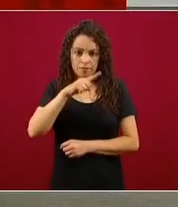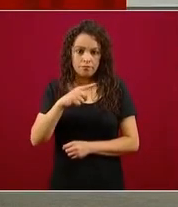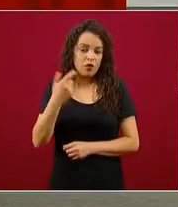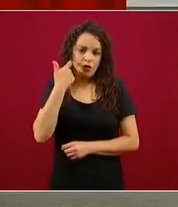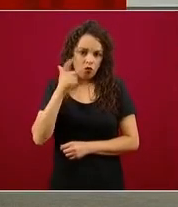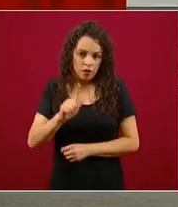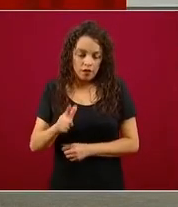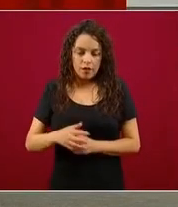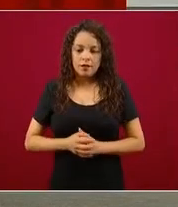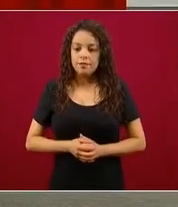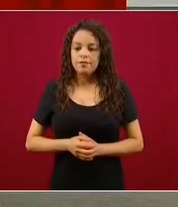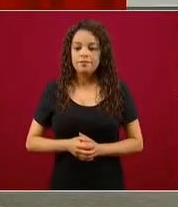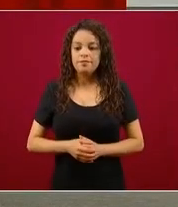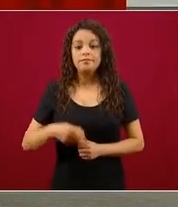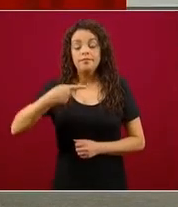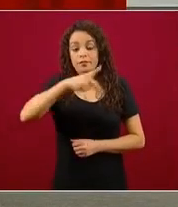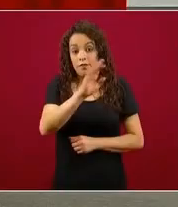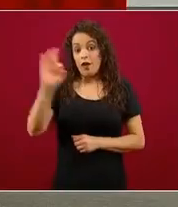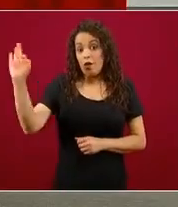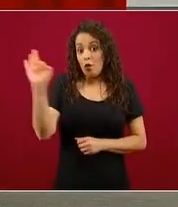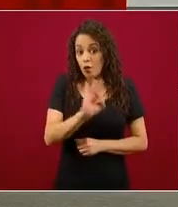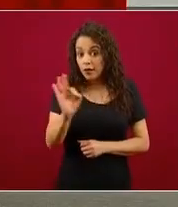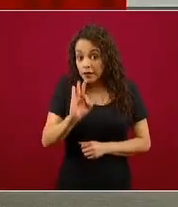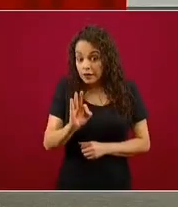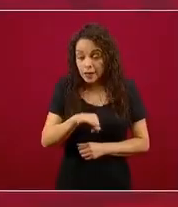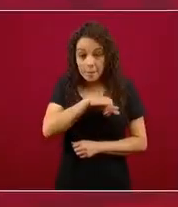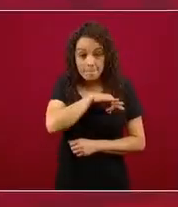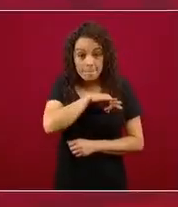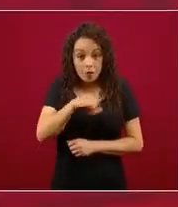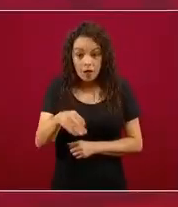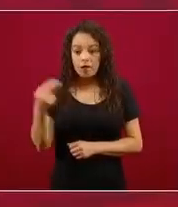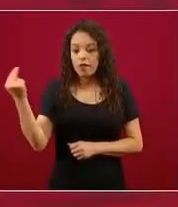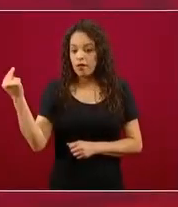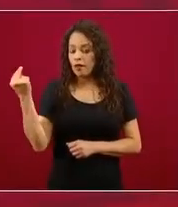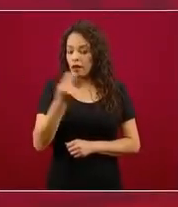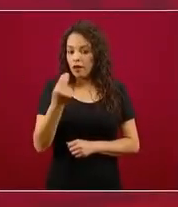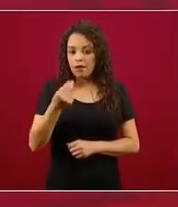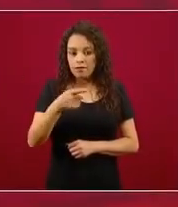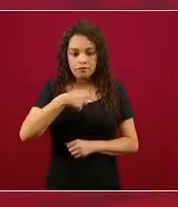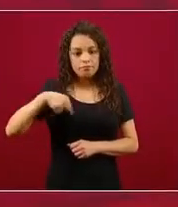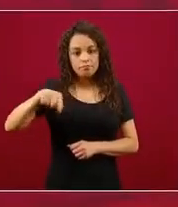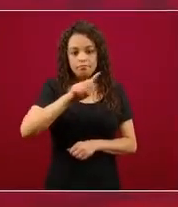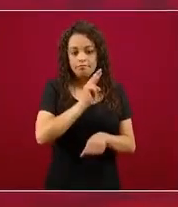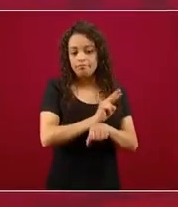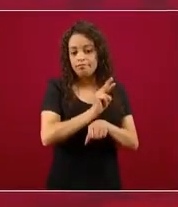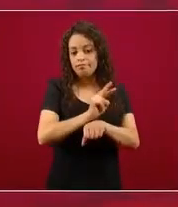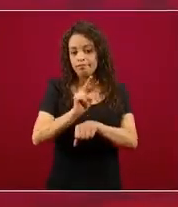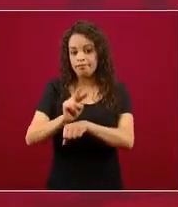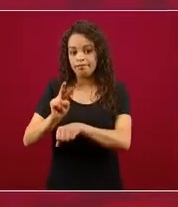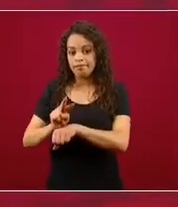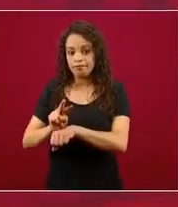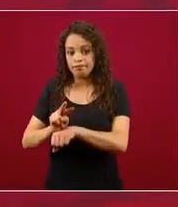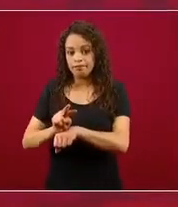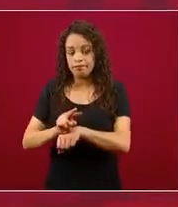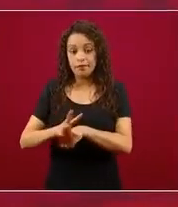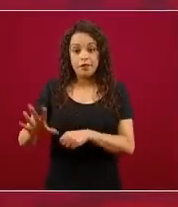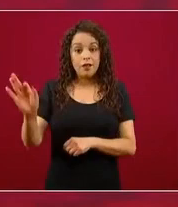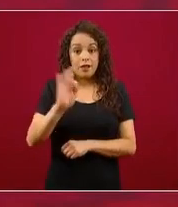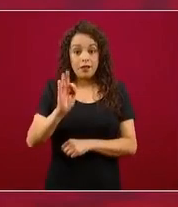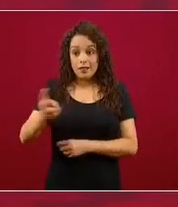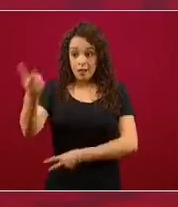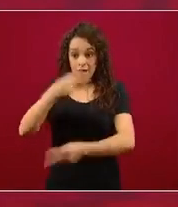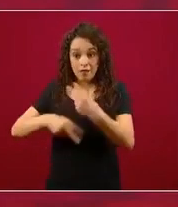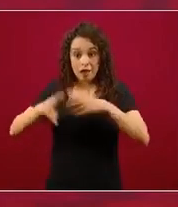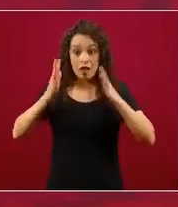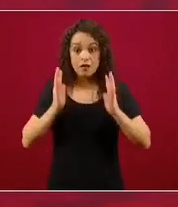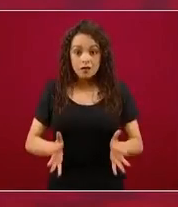ante la posibilidad de que exista vamos a estar atentos a que si llega a existir vamos a actuar, es decir, ya estamos preparados